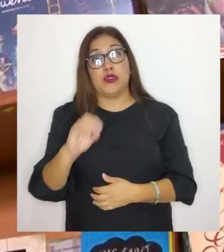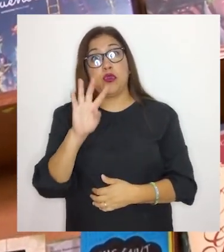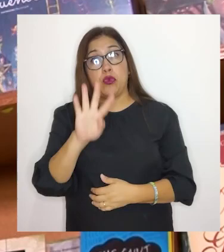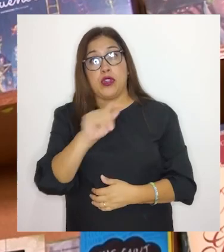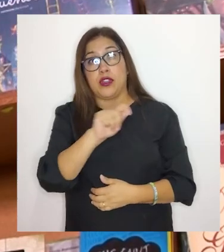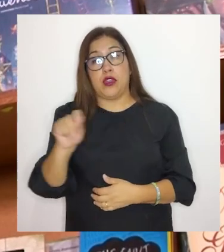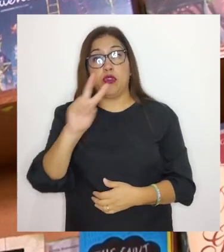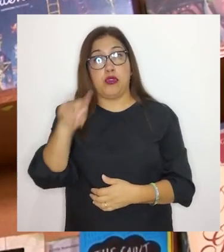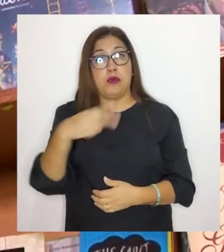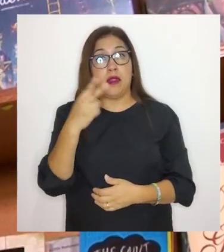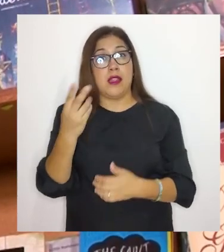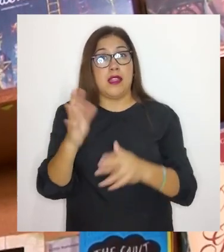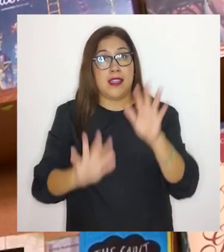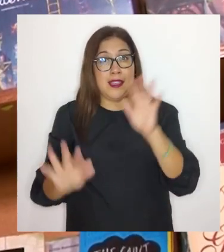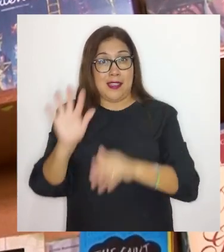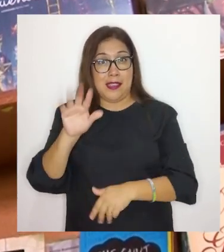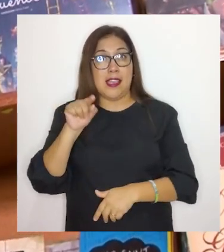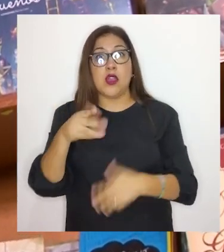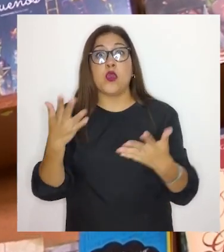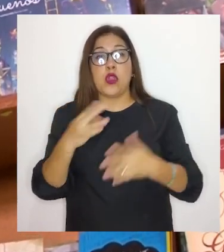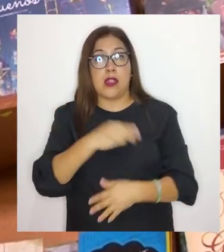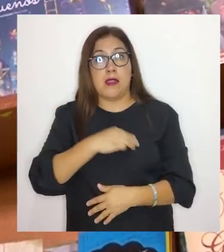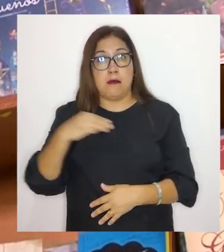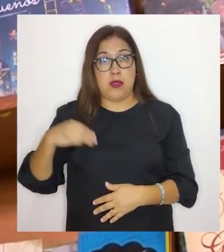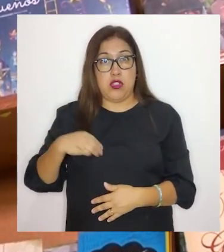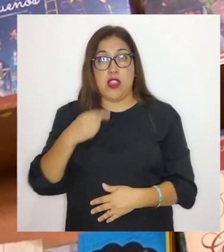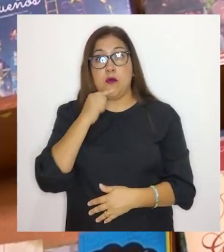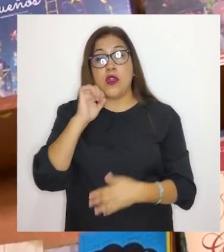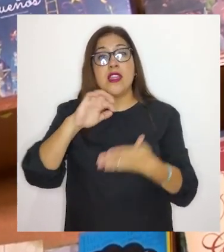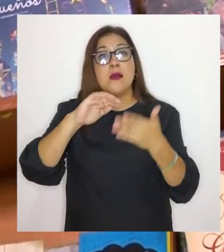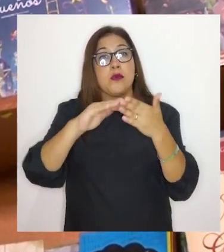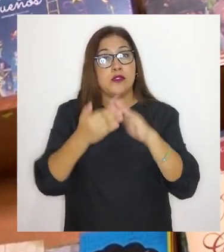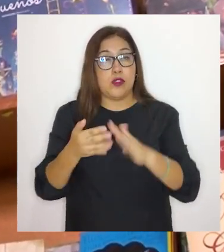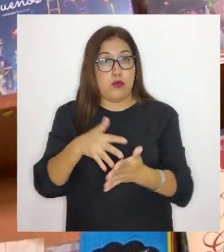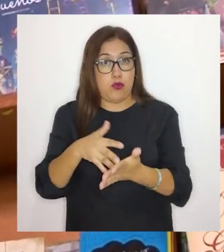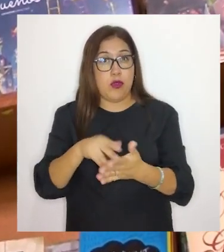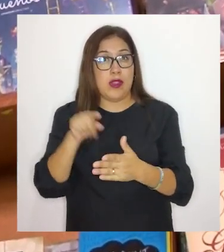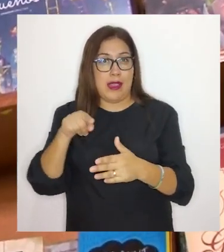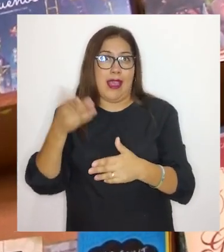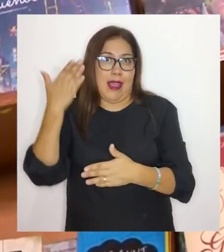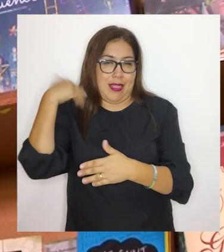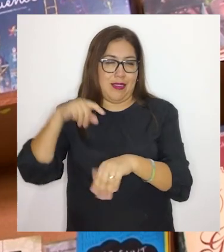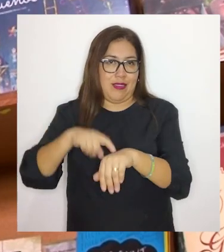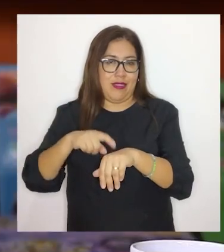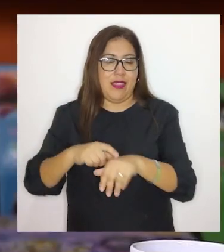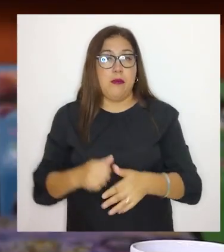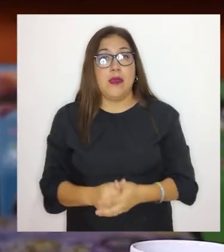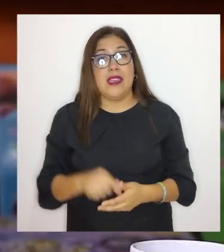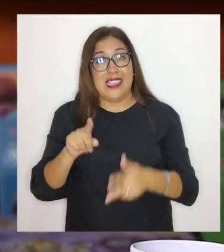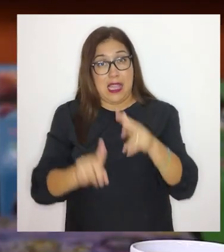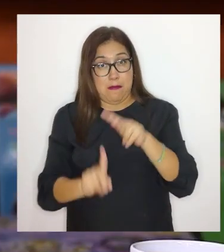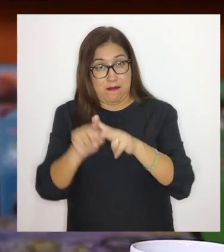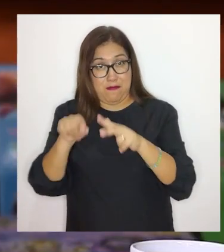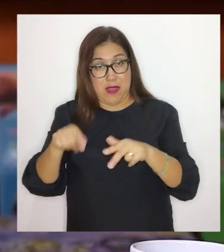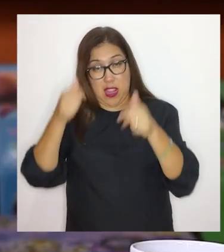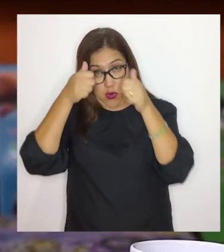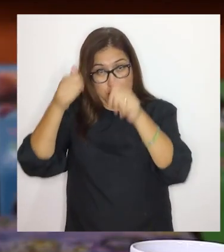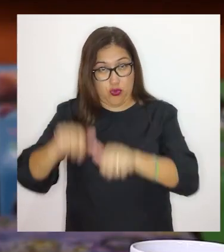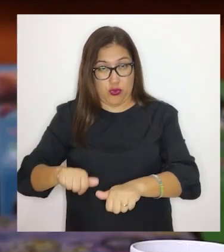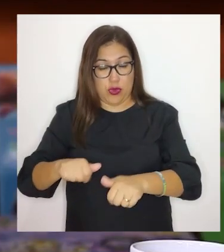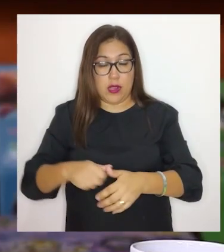-2015 en el ámbito del Ministerio de la Mujer y Poblaciones Vulnerables en ese entonces. Se crea